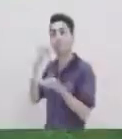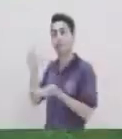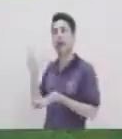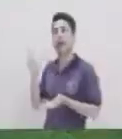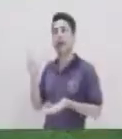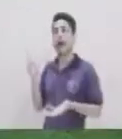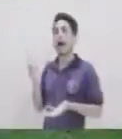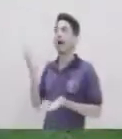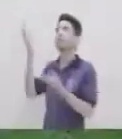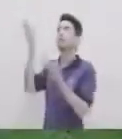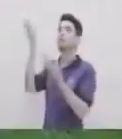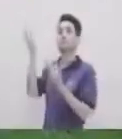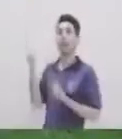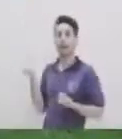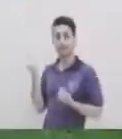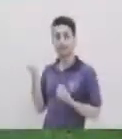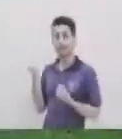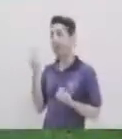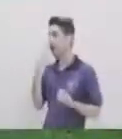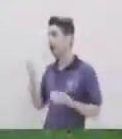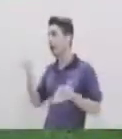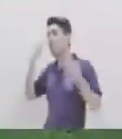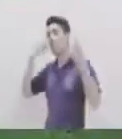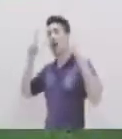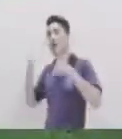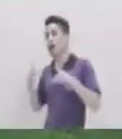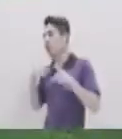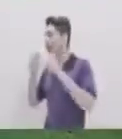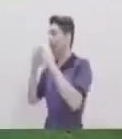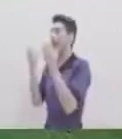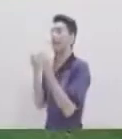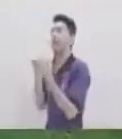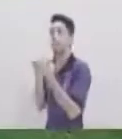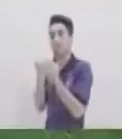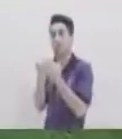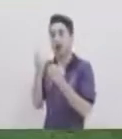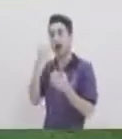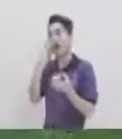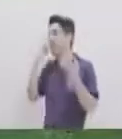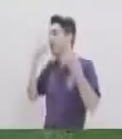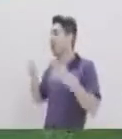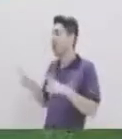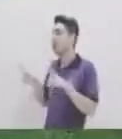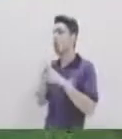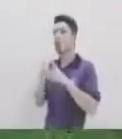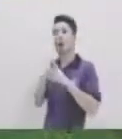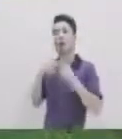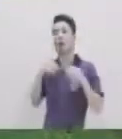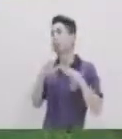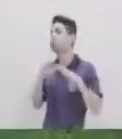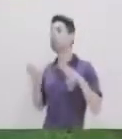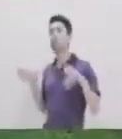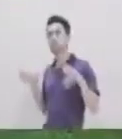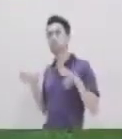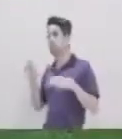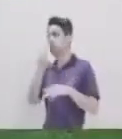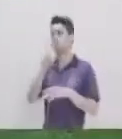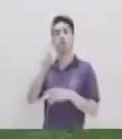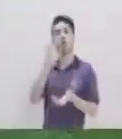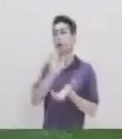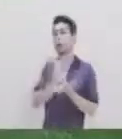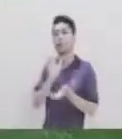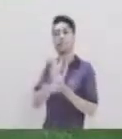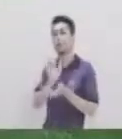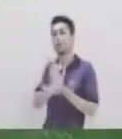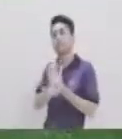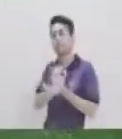persona Que hace acuerdos Con su equipo De trabajo Hace acuerdos Desde tu plataforma No esperes A